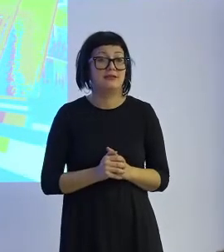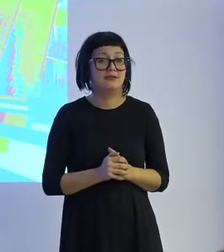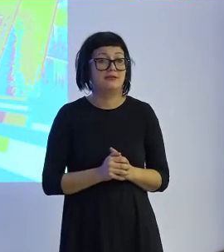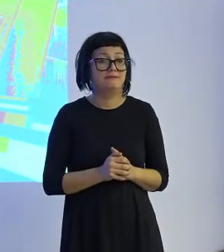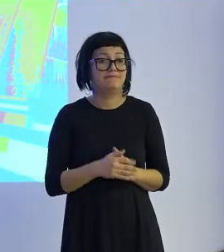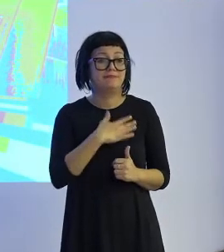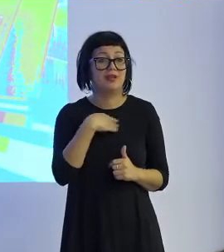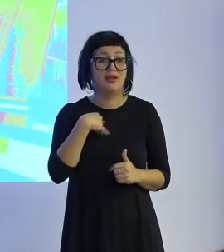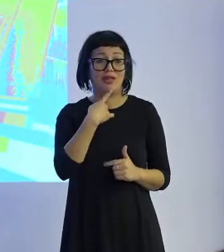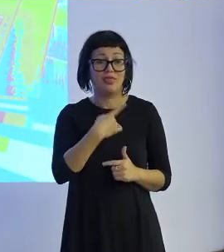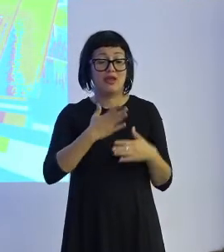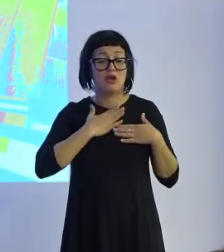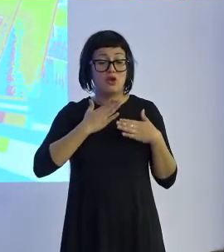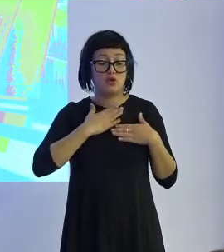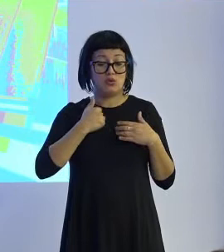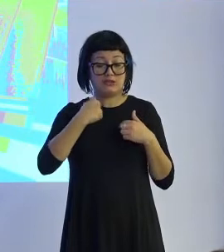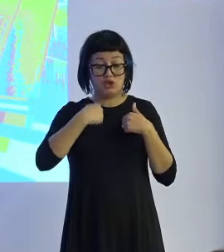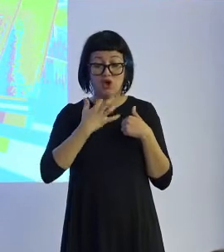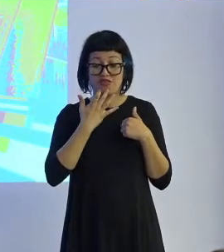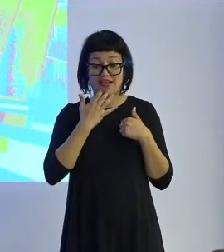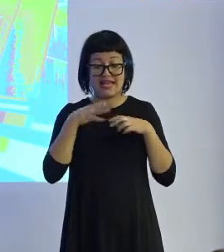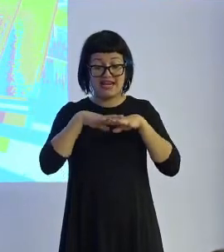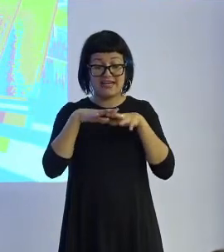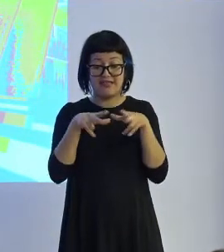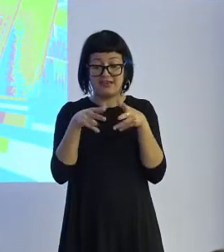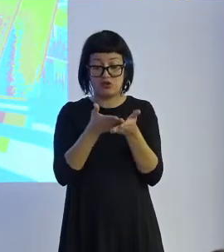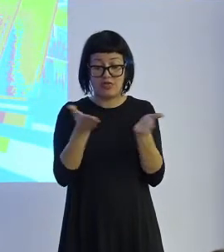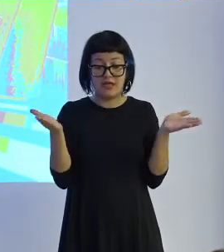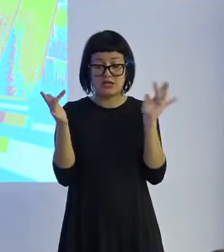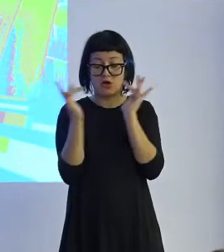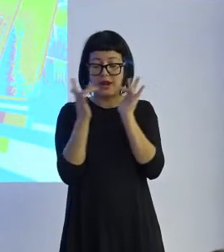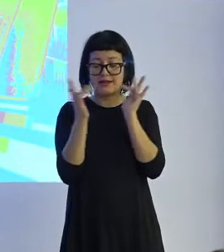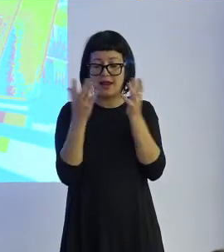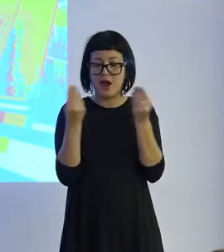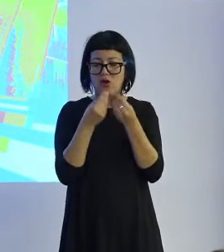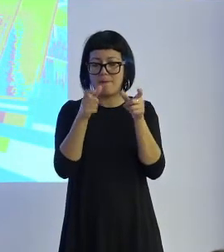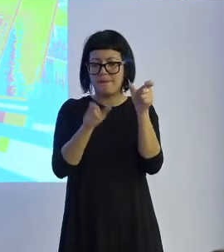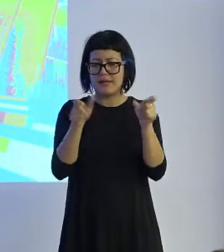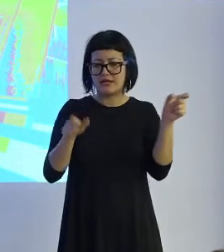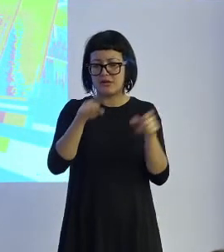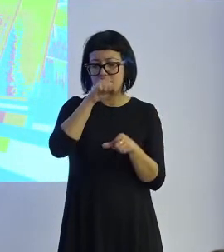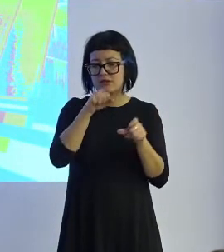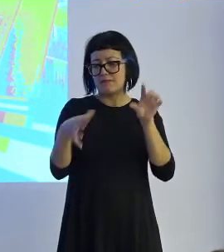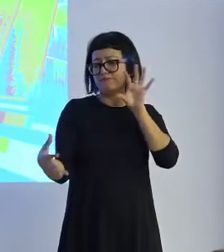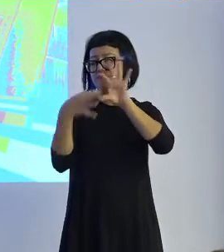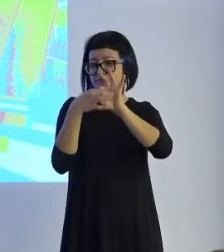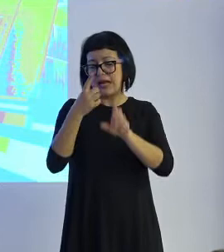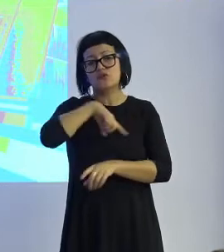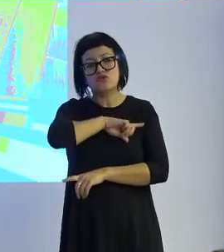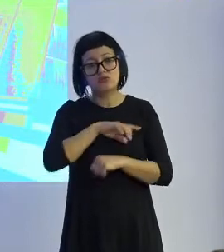En nuestro yo digital, en nuestras redes sociales, conectaría con personas que fueran siempre afines a nosotros.